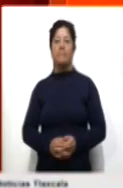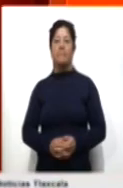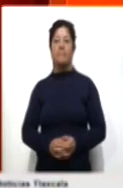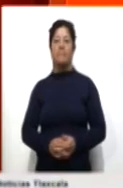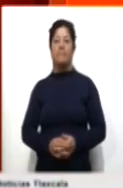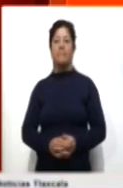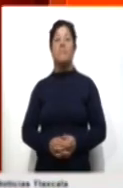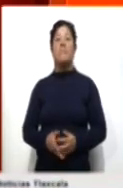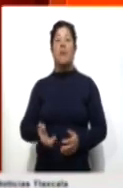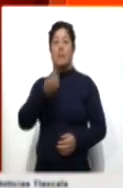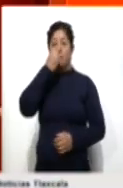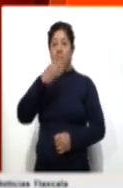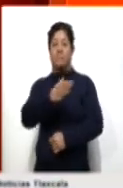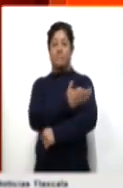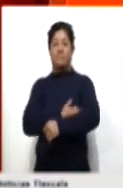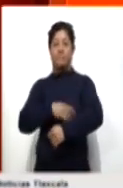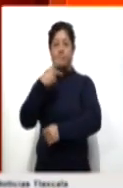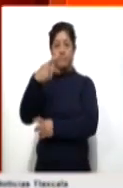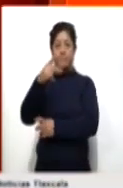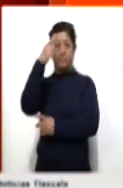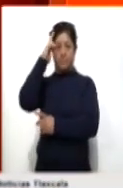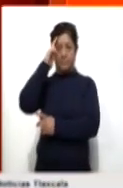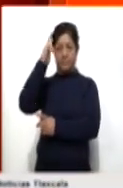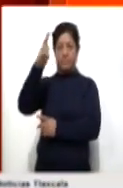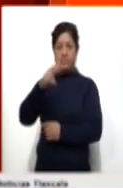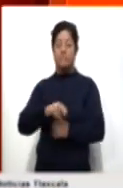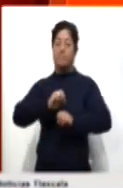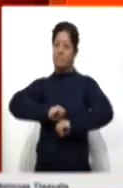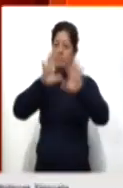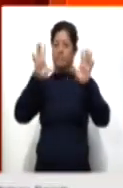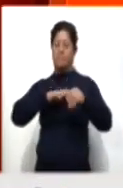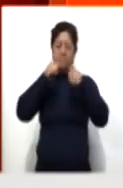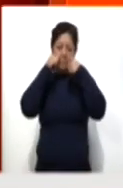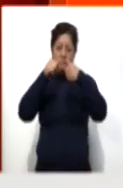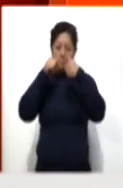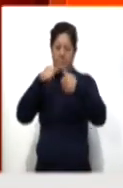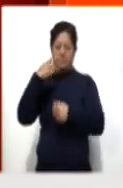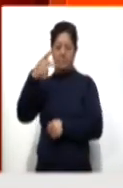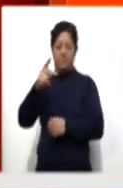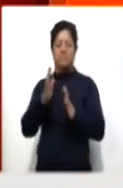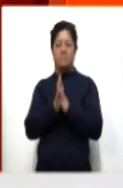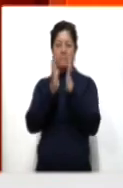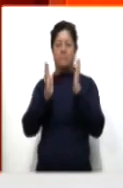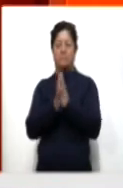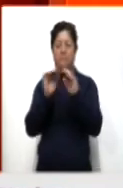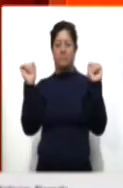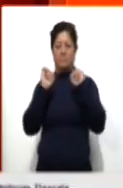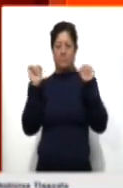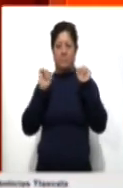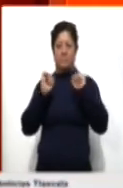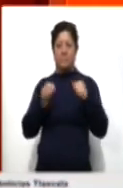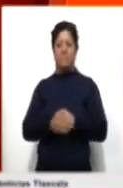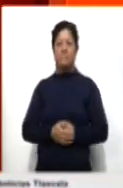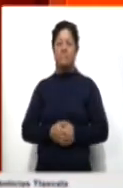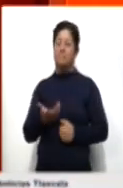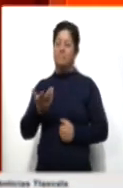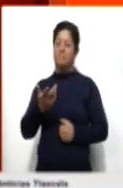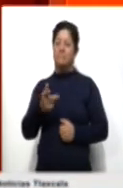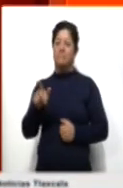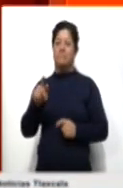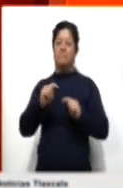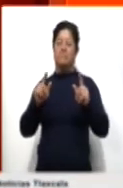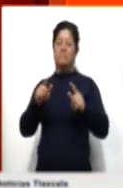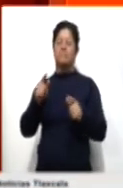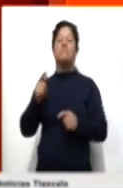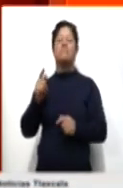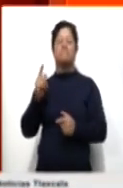Excelente tarde también para ti, Manu, y por supuesto que vamos a estar pendientes de su participación en atletismo a nuestro paisano. Todo el